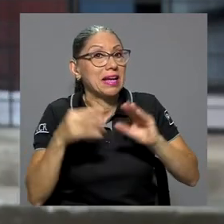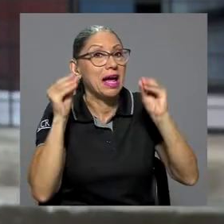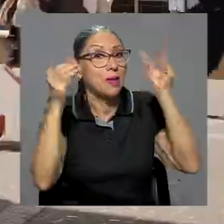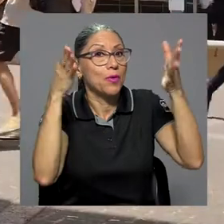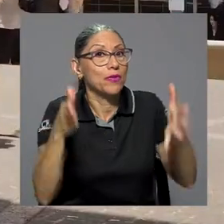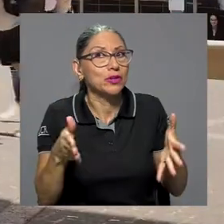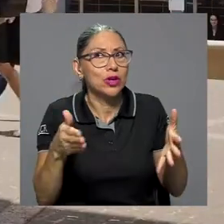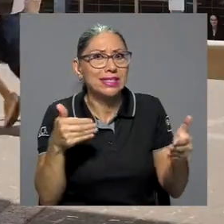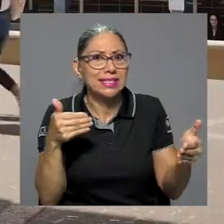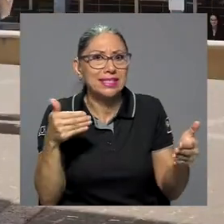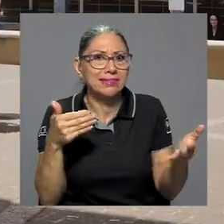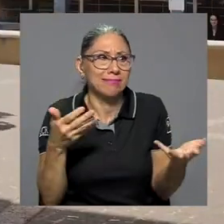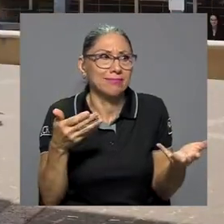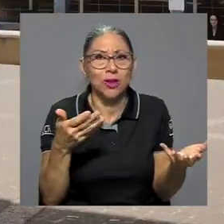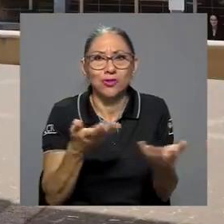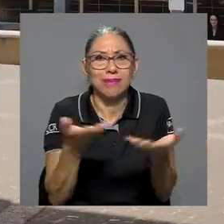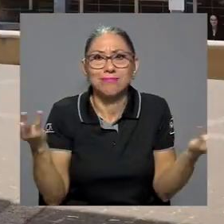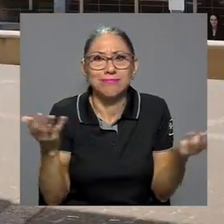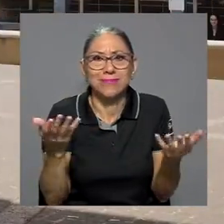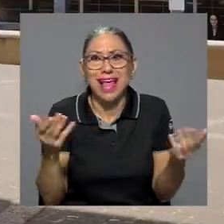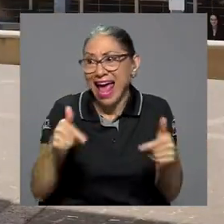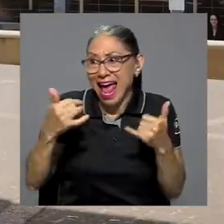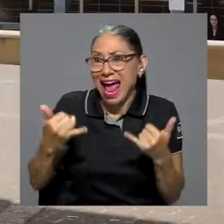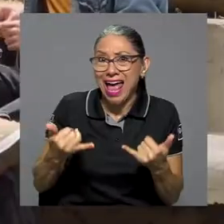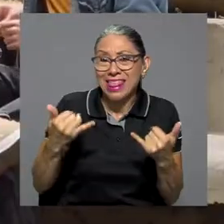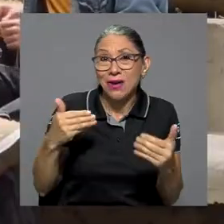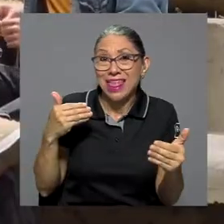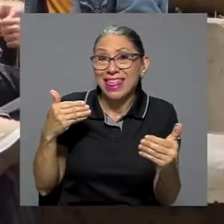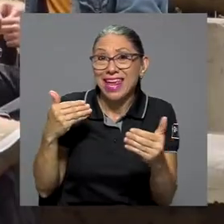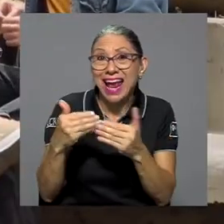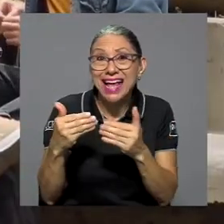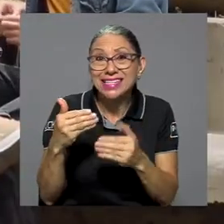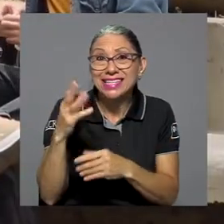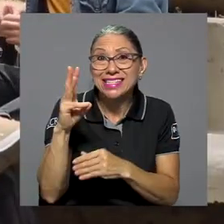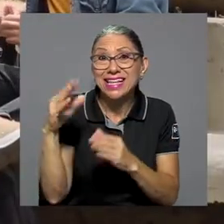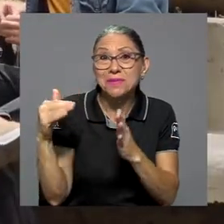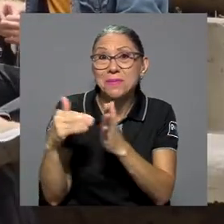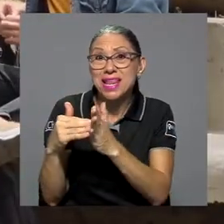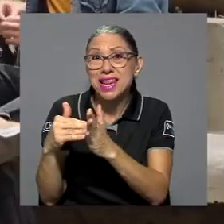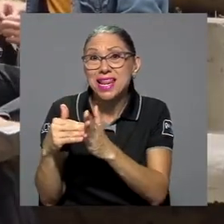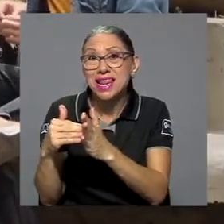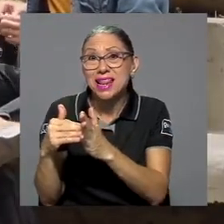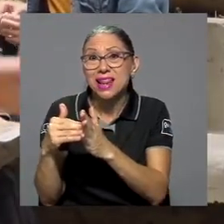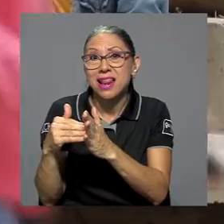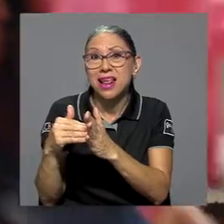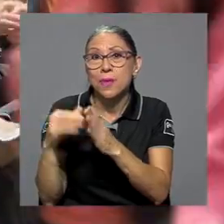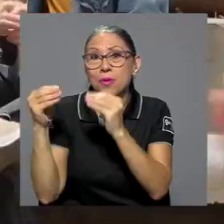hablando de que profesores son casi 6 mil estudiantes, entraron esta vez 43 mil estudiantes.